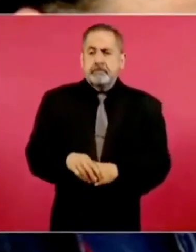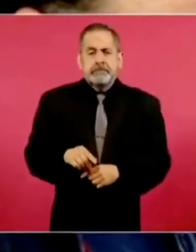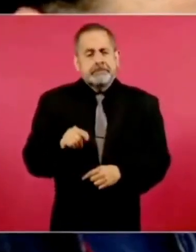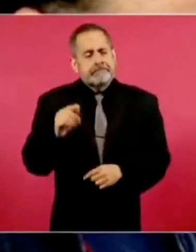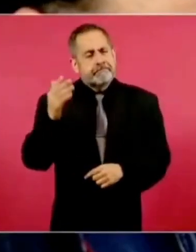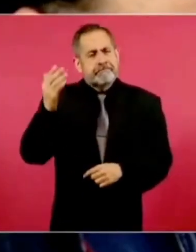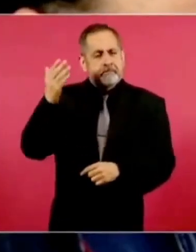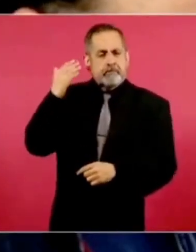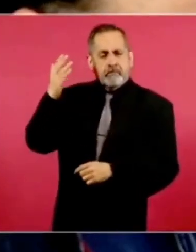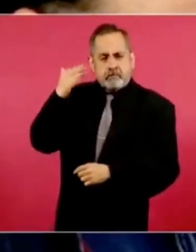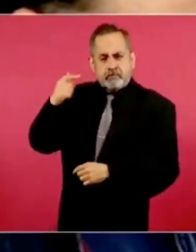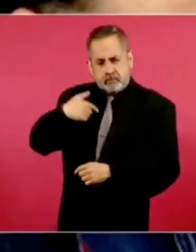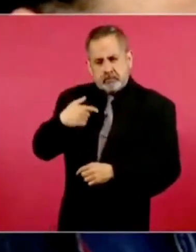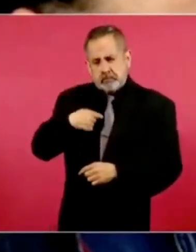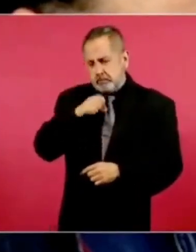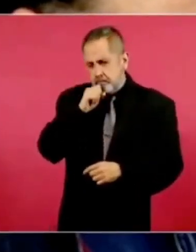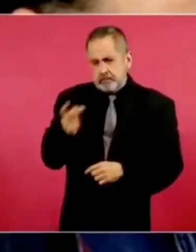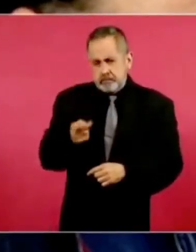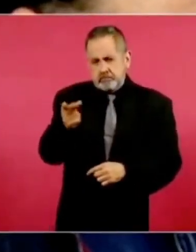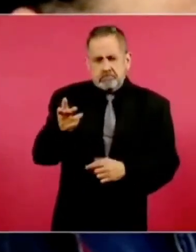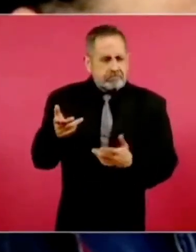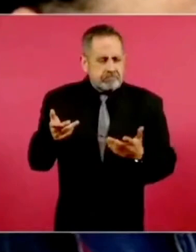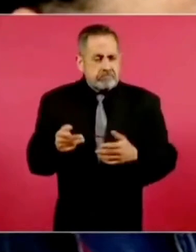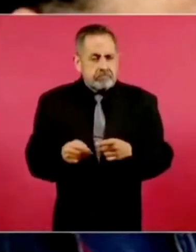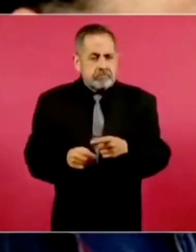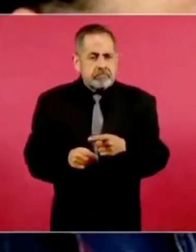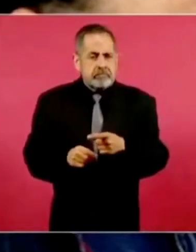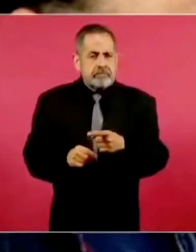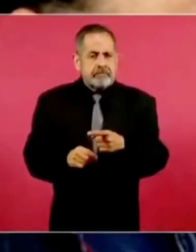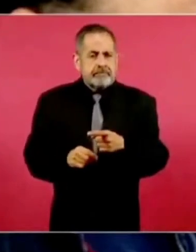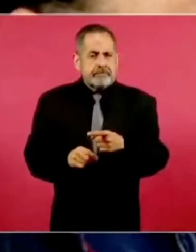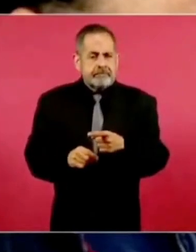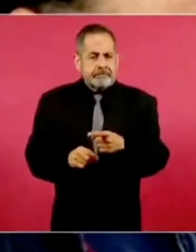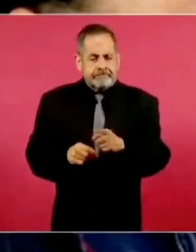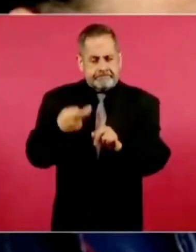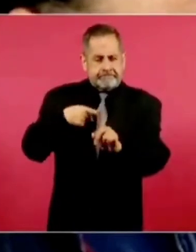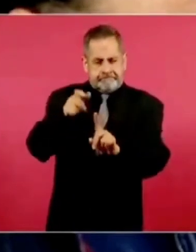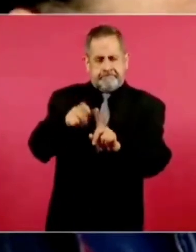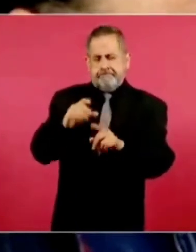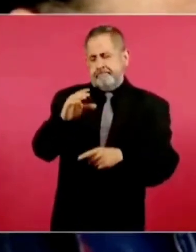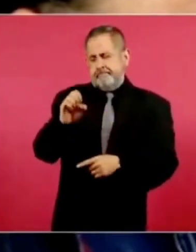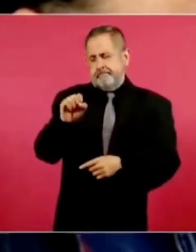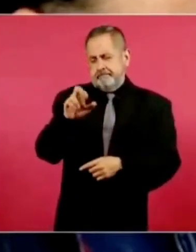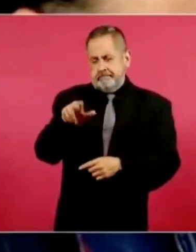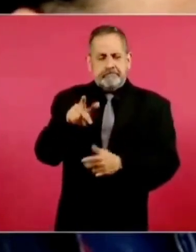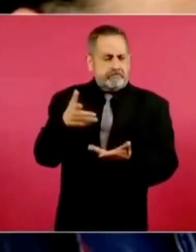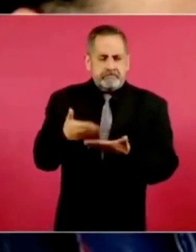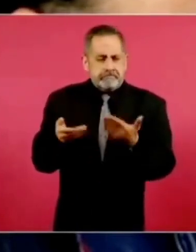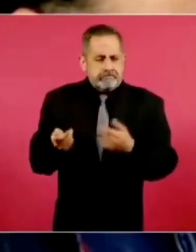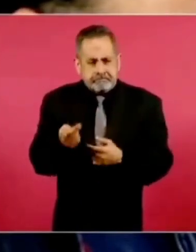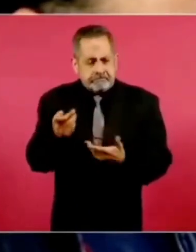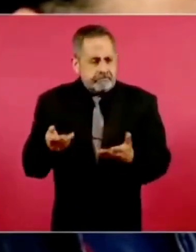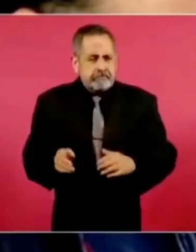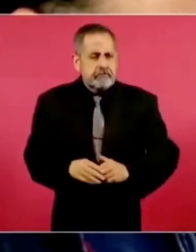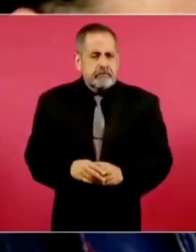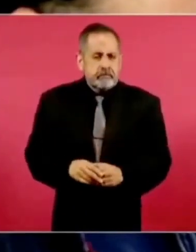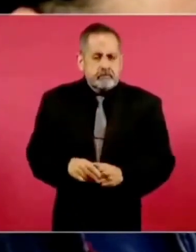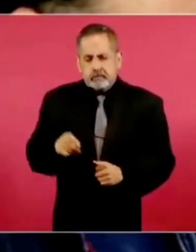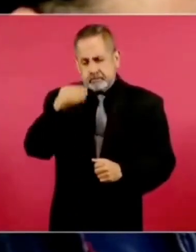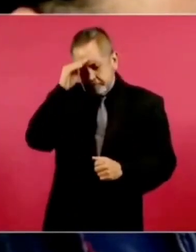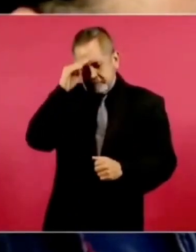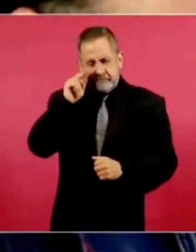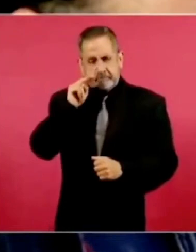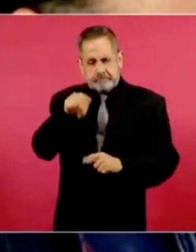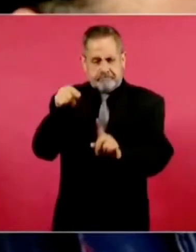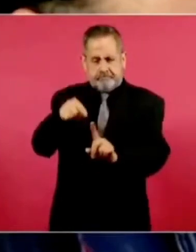yo misma le preguntaba sobre este personaje. Preguntarle en este momento su valoración del